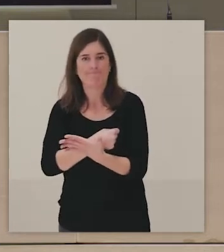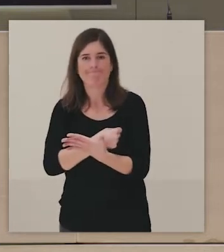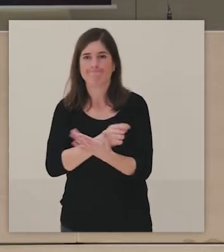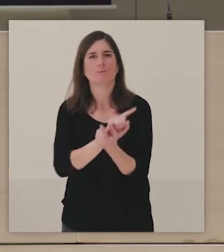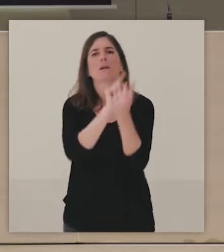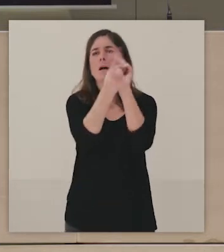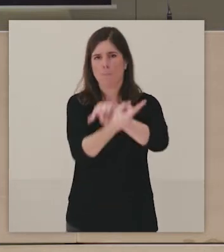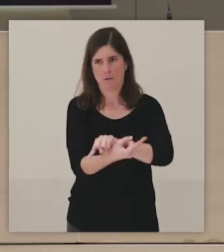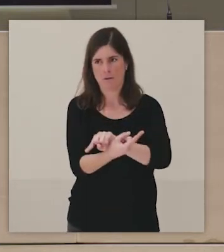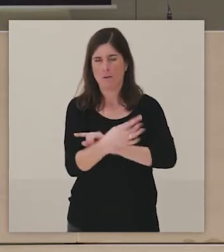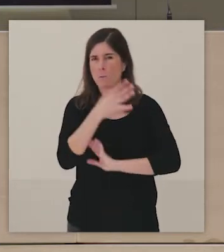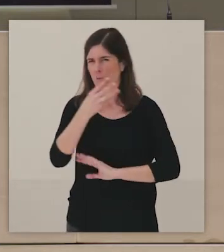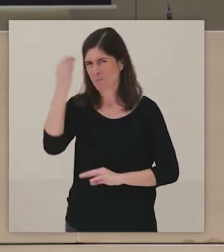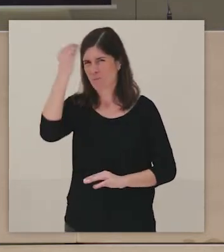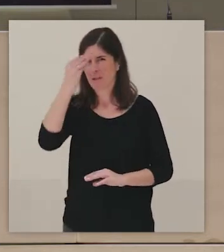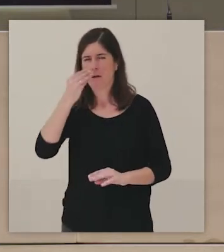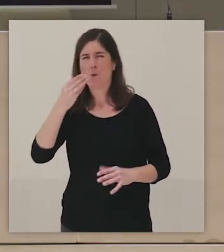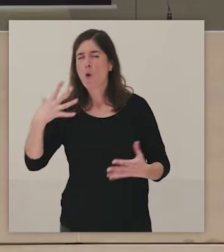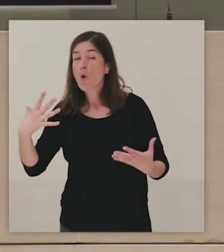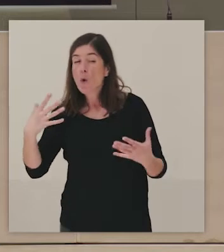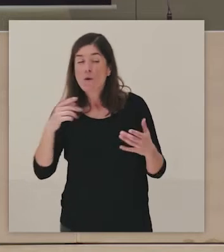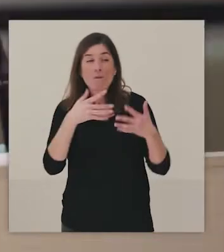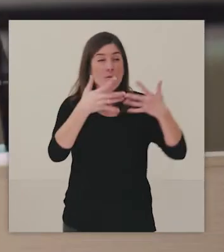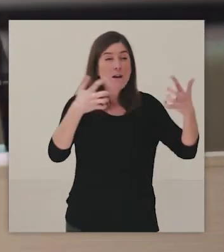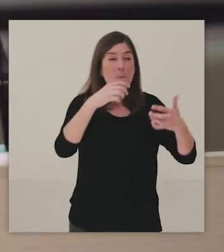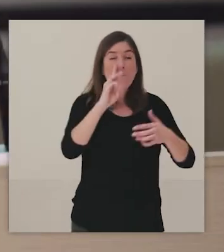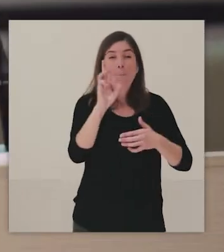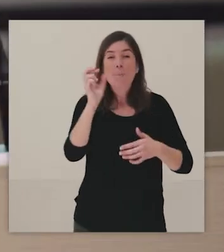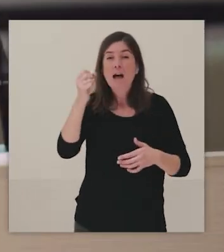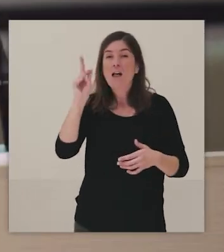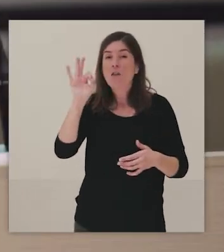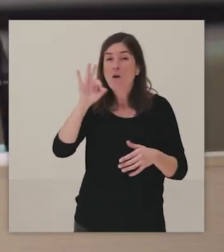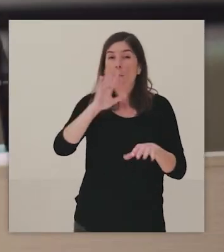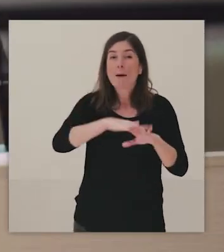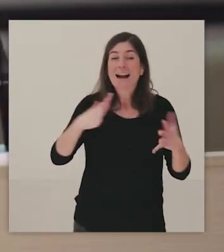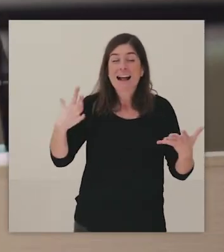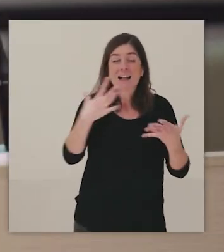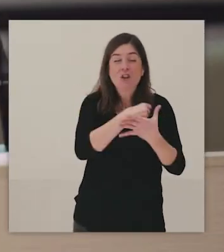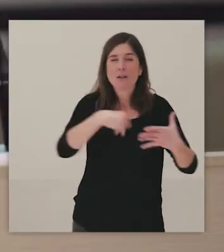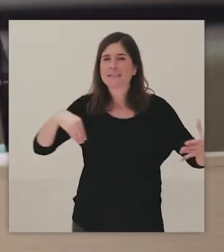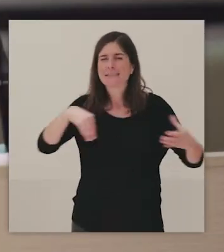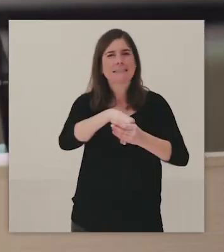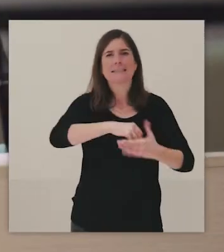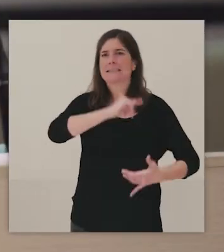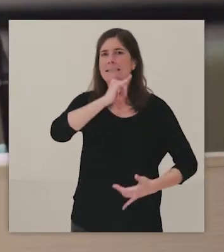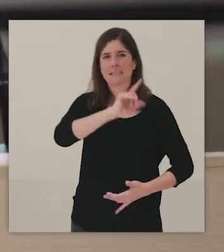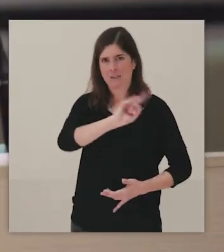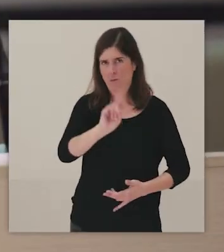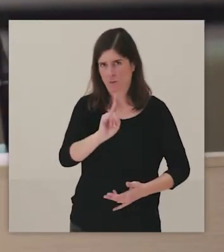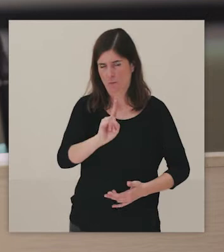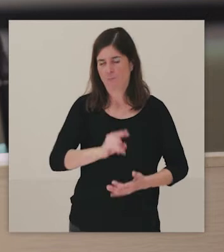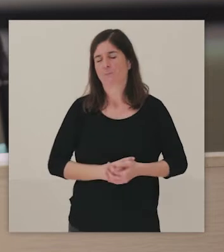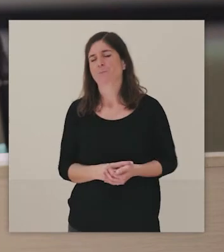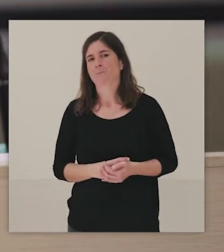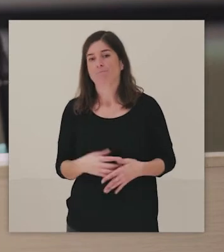considerábamos que no era todo lo inclusiva que nosotros queríamos que fuera. Estamos en